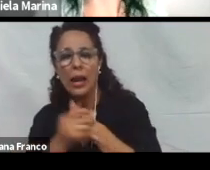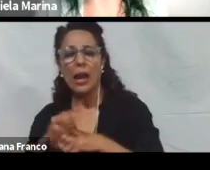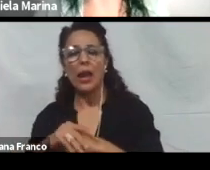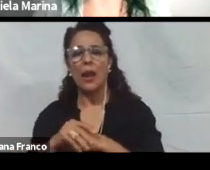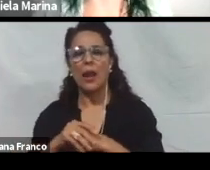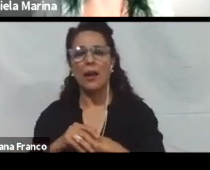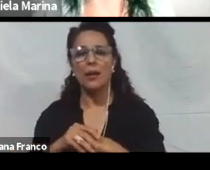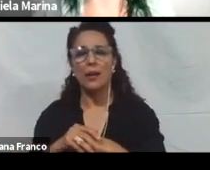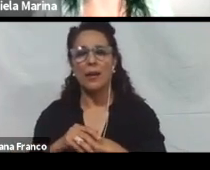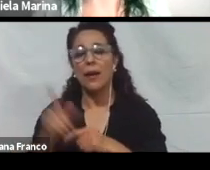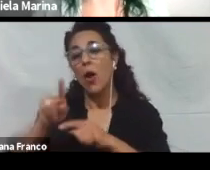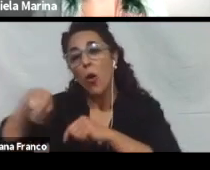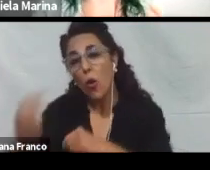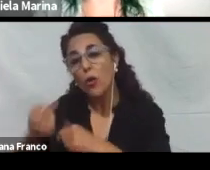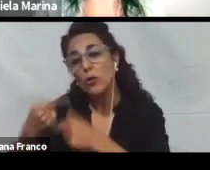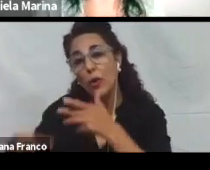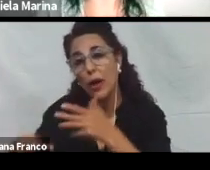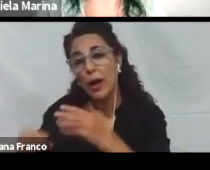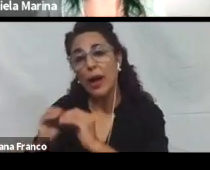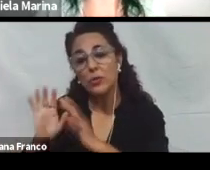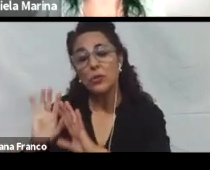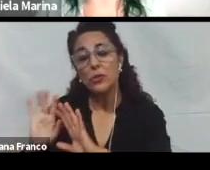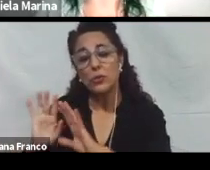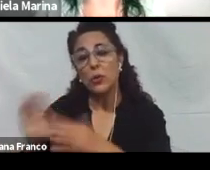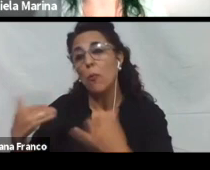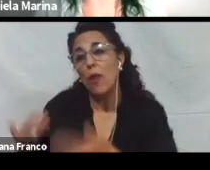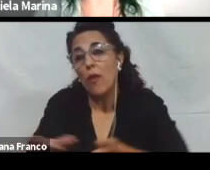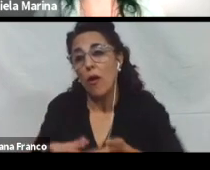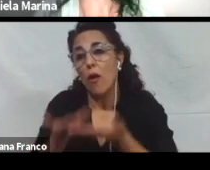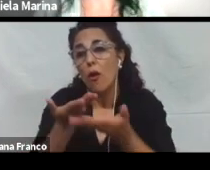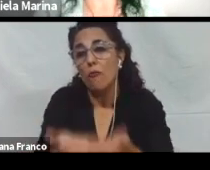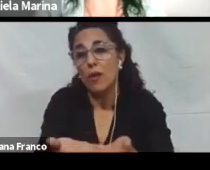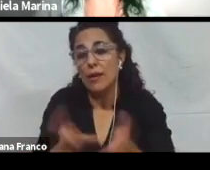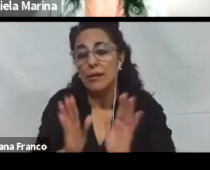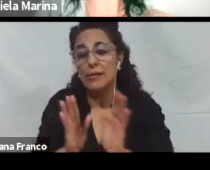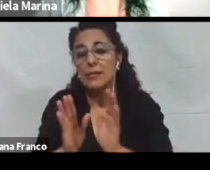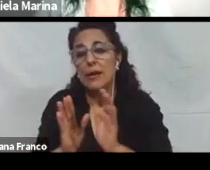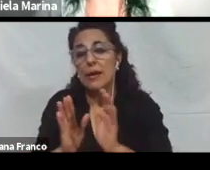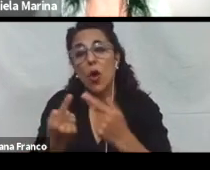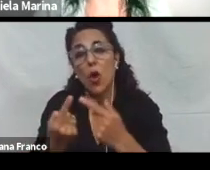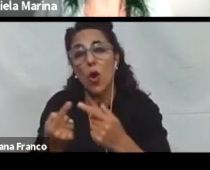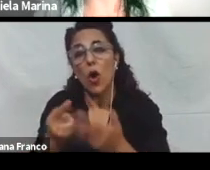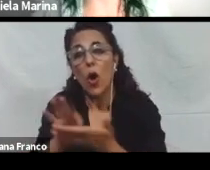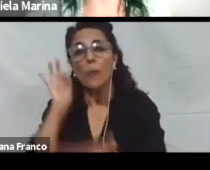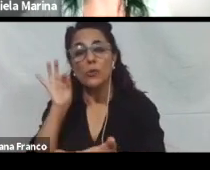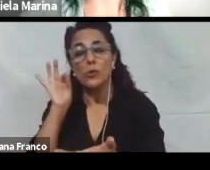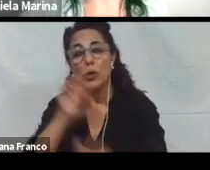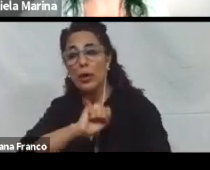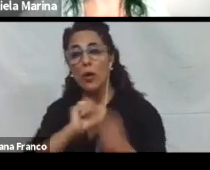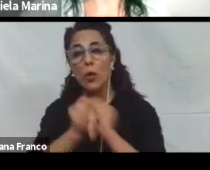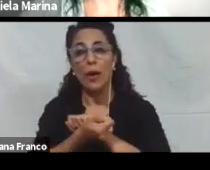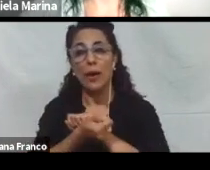estudiante no utilice un lector de pantalla, podemos ofrecerle otras alternativas, como por ejemplo, convertir el texto en audio.